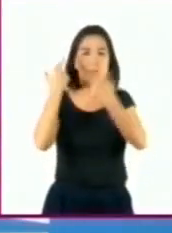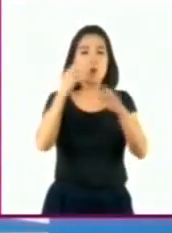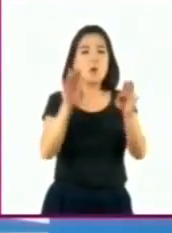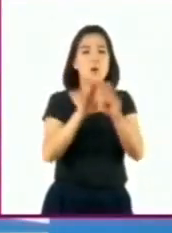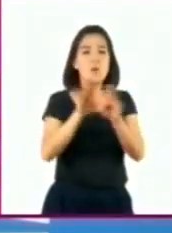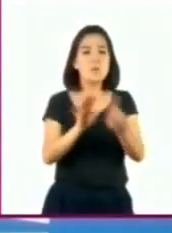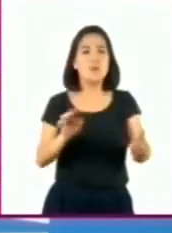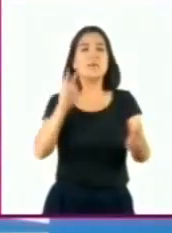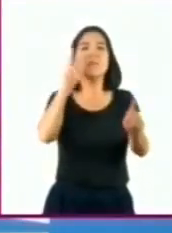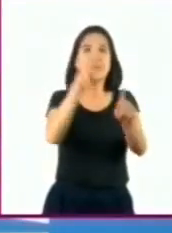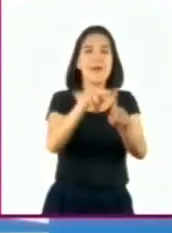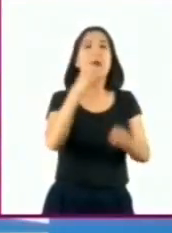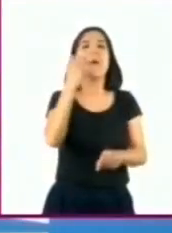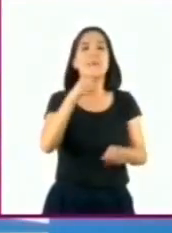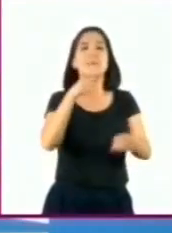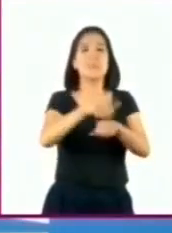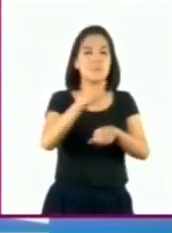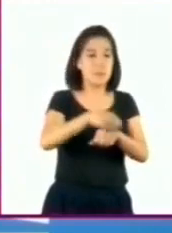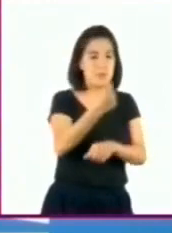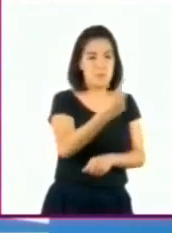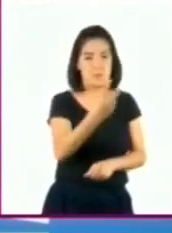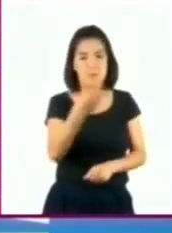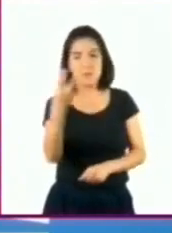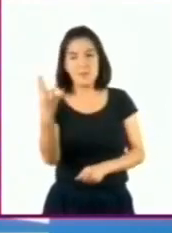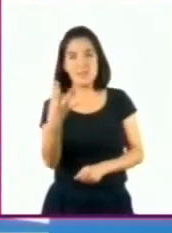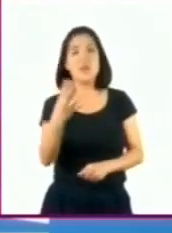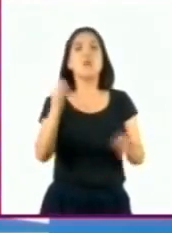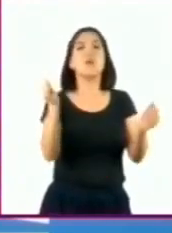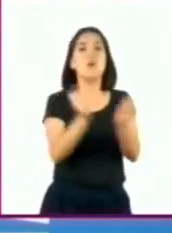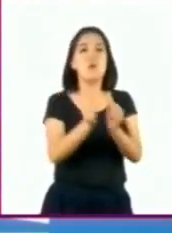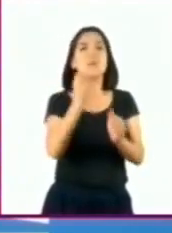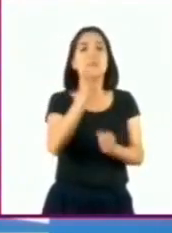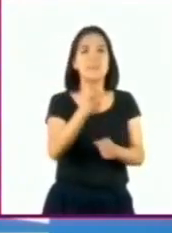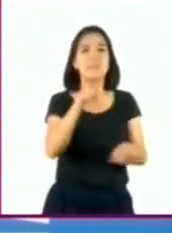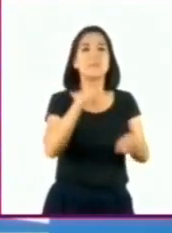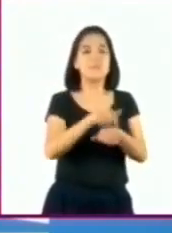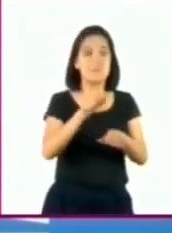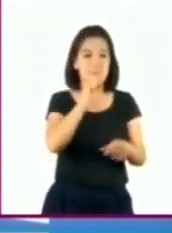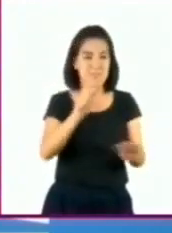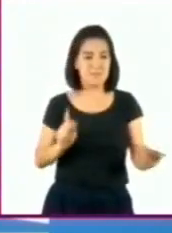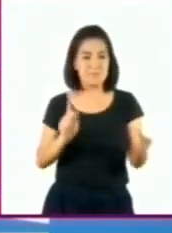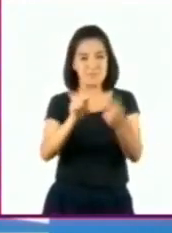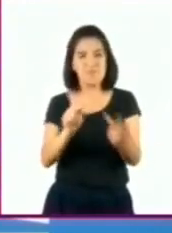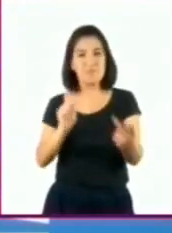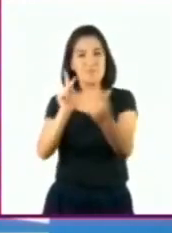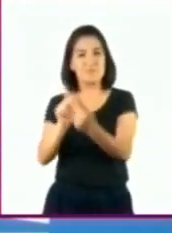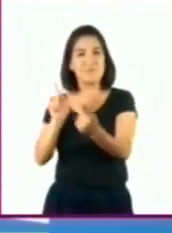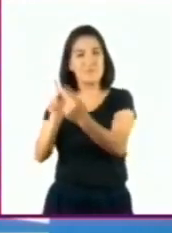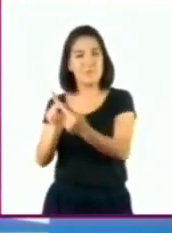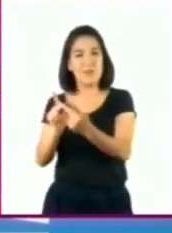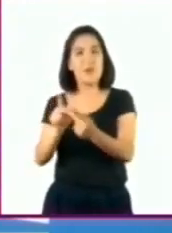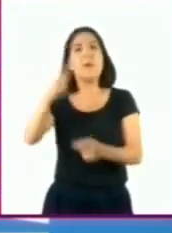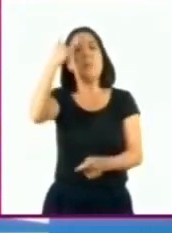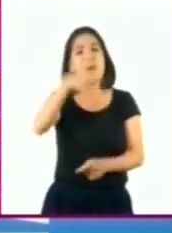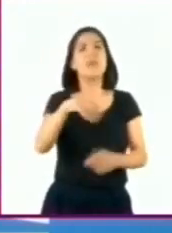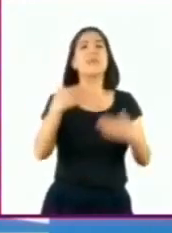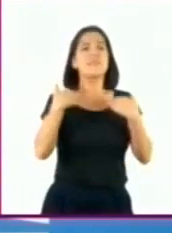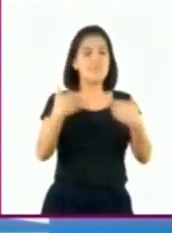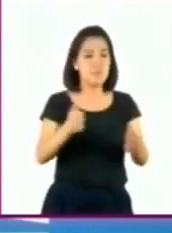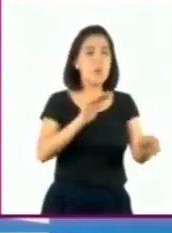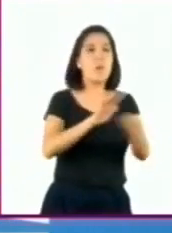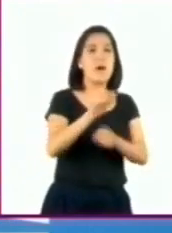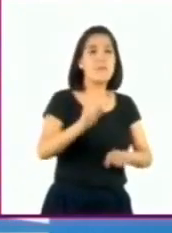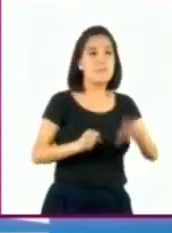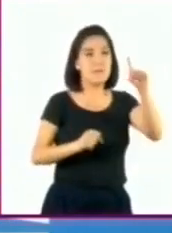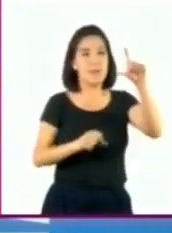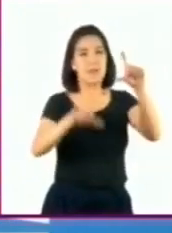decimales en la recta numérica. Compararemos números decimales entre sí para determinar cuál de ellos es mayor,